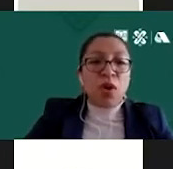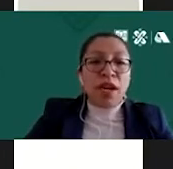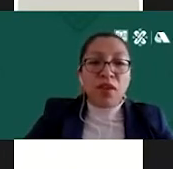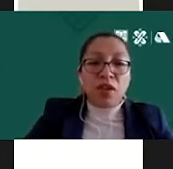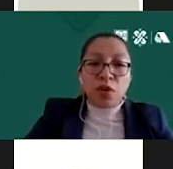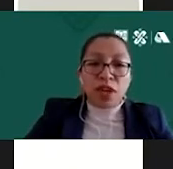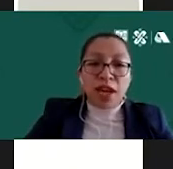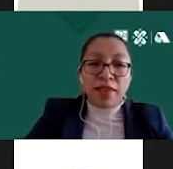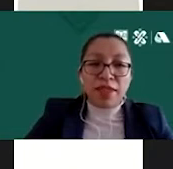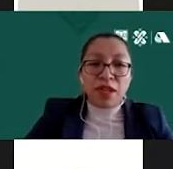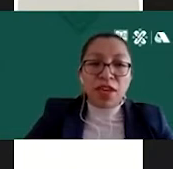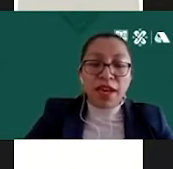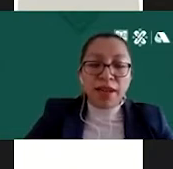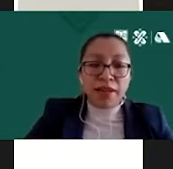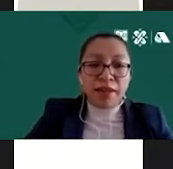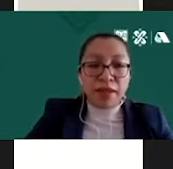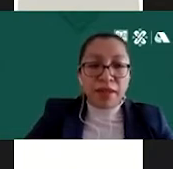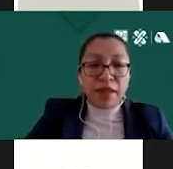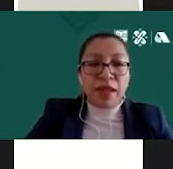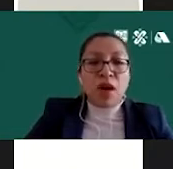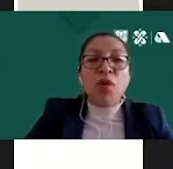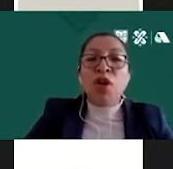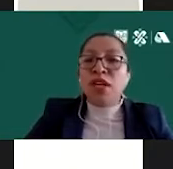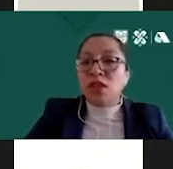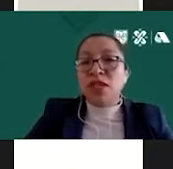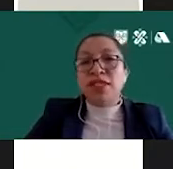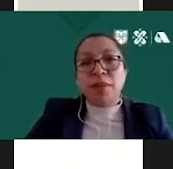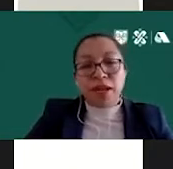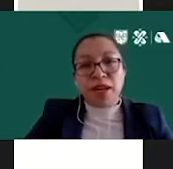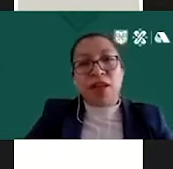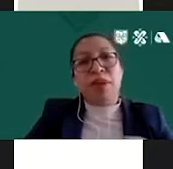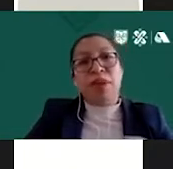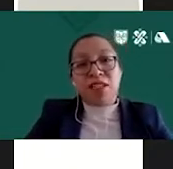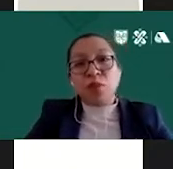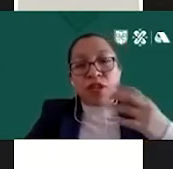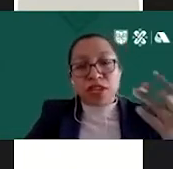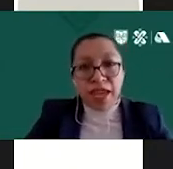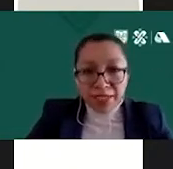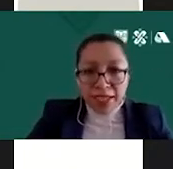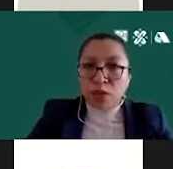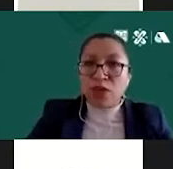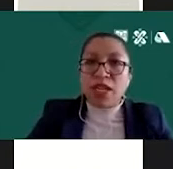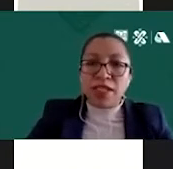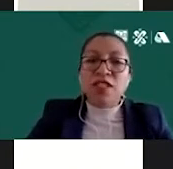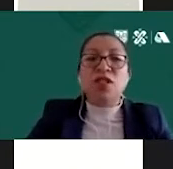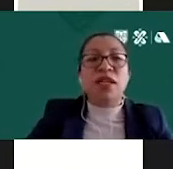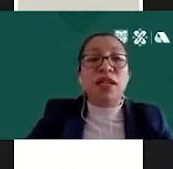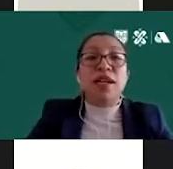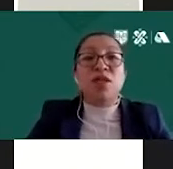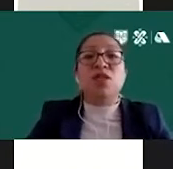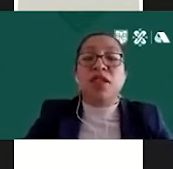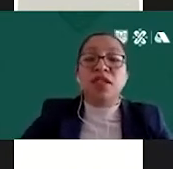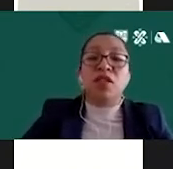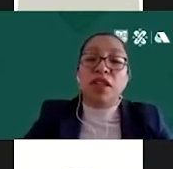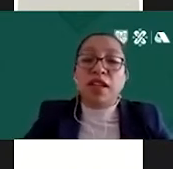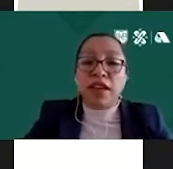El lugar en donde lo voy a desarrollar. Obvio, esto ya está precargado en mi caso porque ya hice algunos ejercicios. En